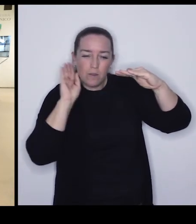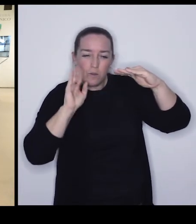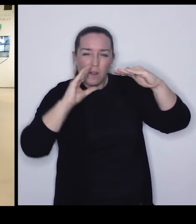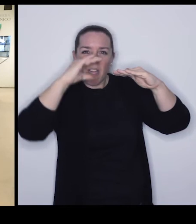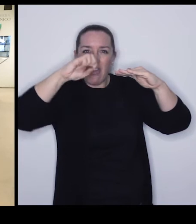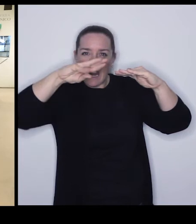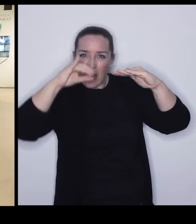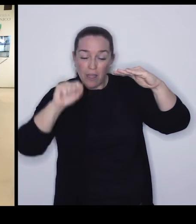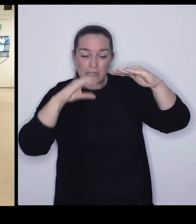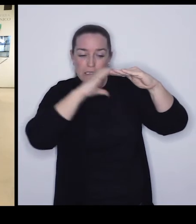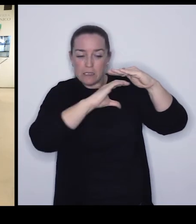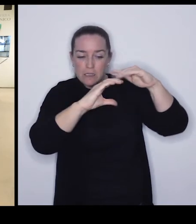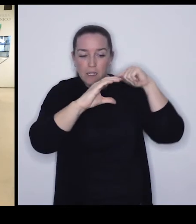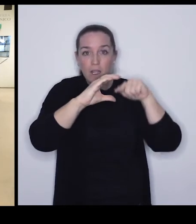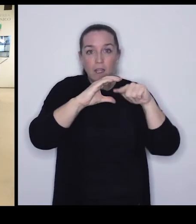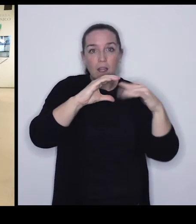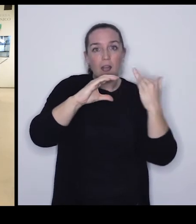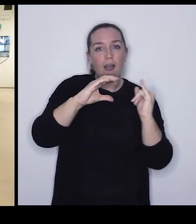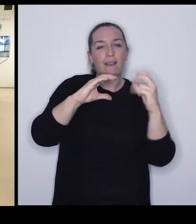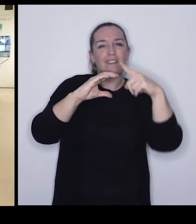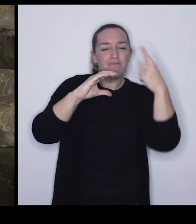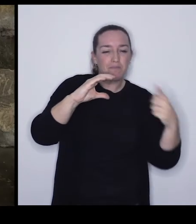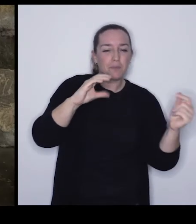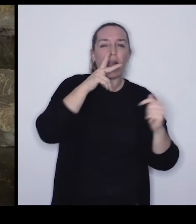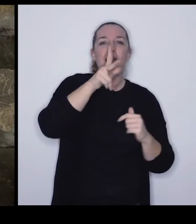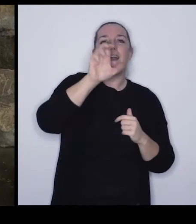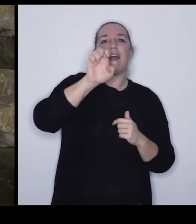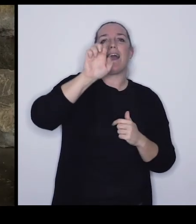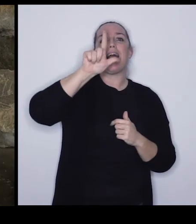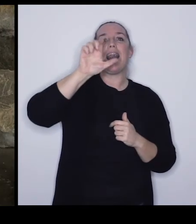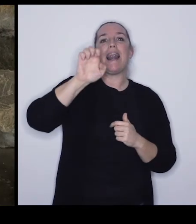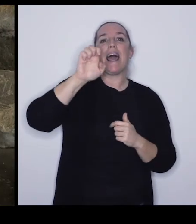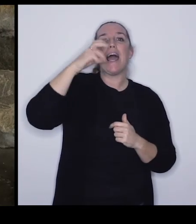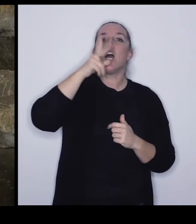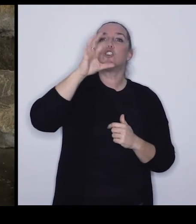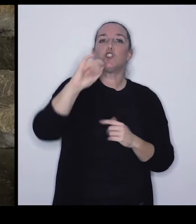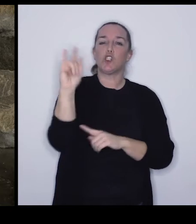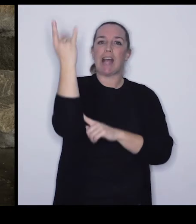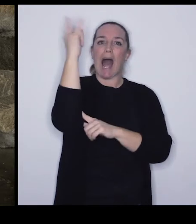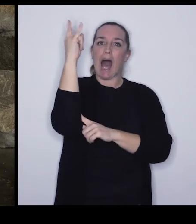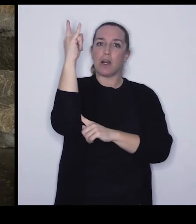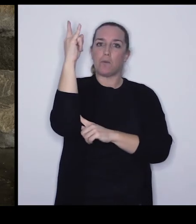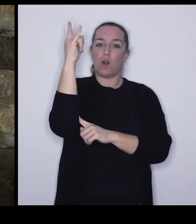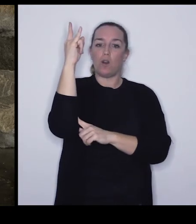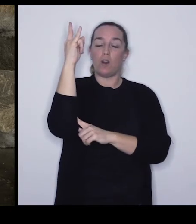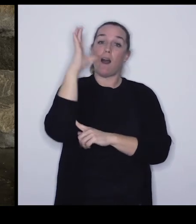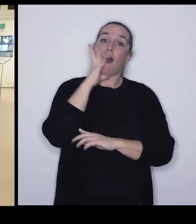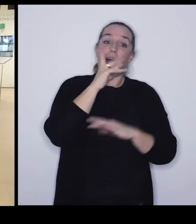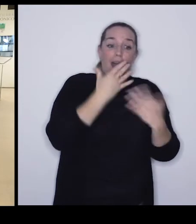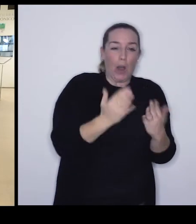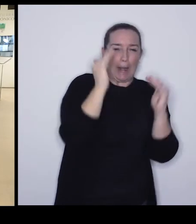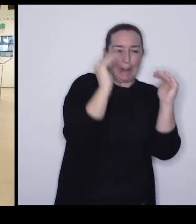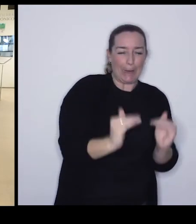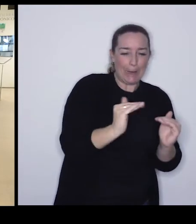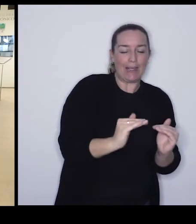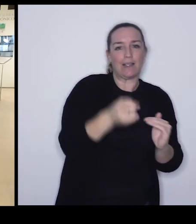de cenizas... ...en las que se preservaron helechos arbóreos... ...es decir, helechos con porte de árbol... ...mucho más grande